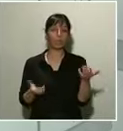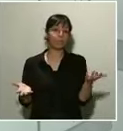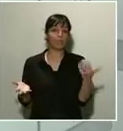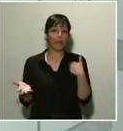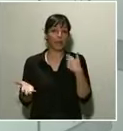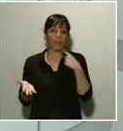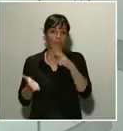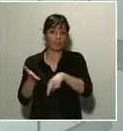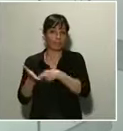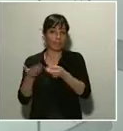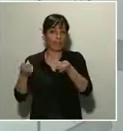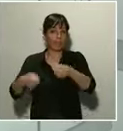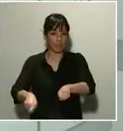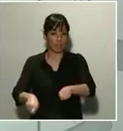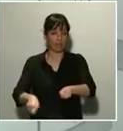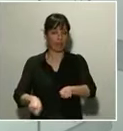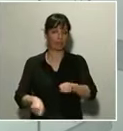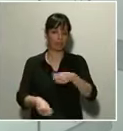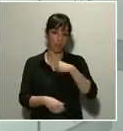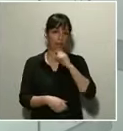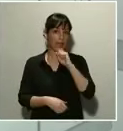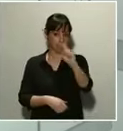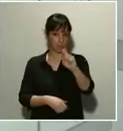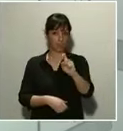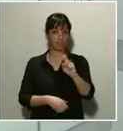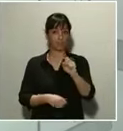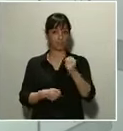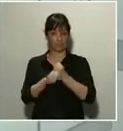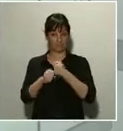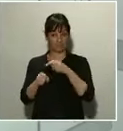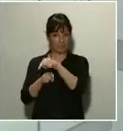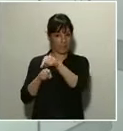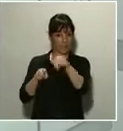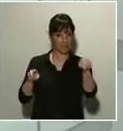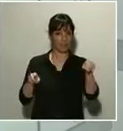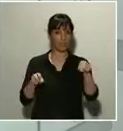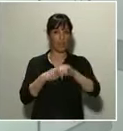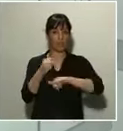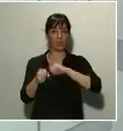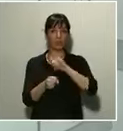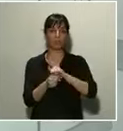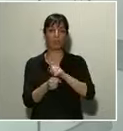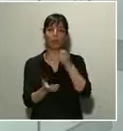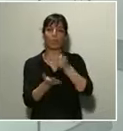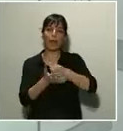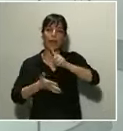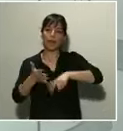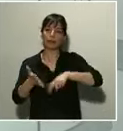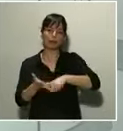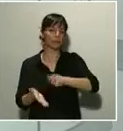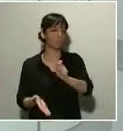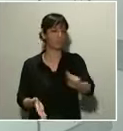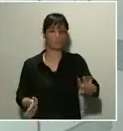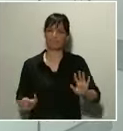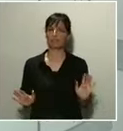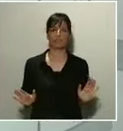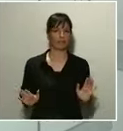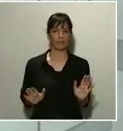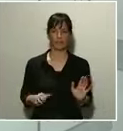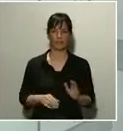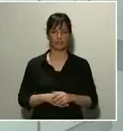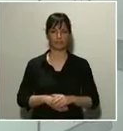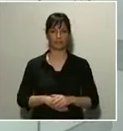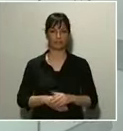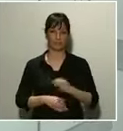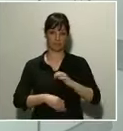ya les comunico que estas actividades quedarán exentas del pago de las rentas que les fueran de aplicación durante el periodo de